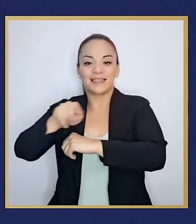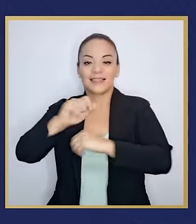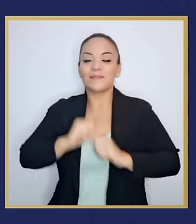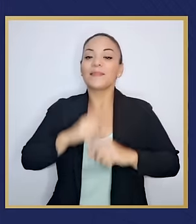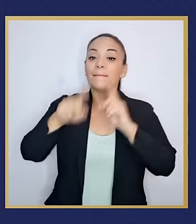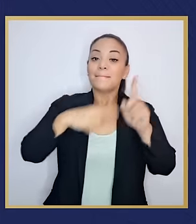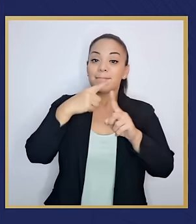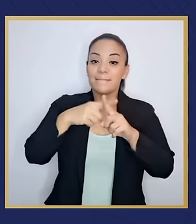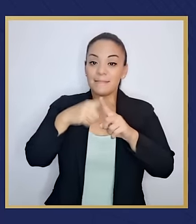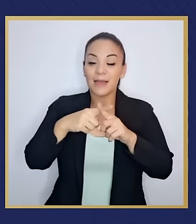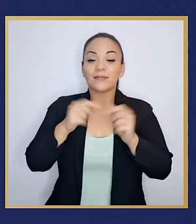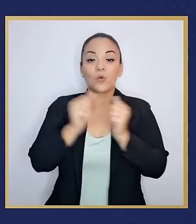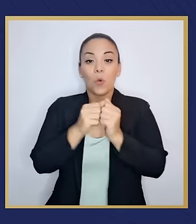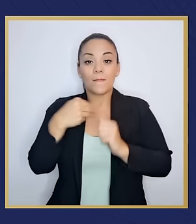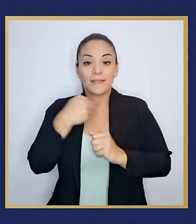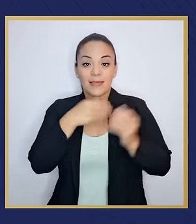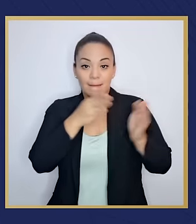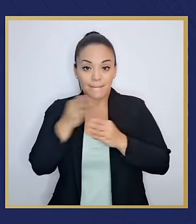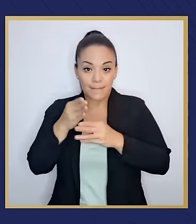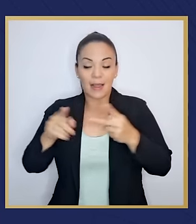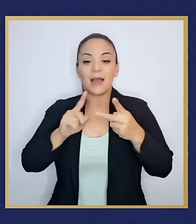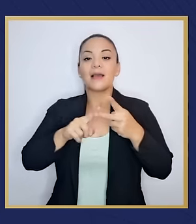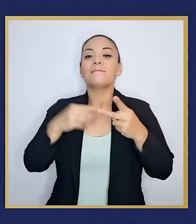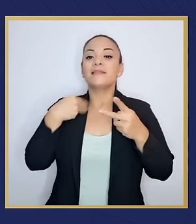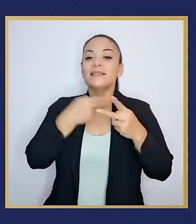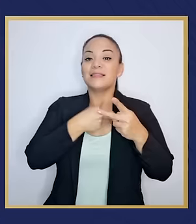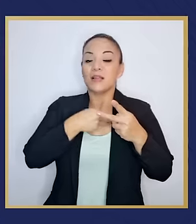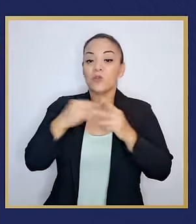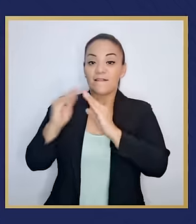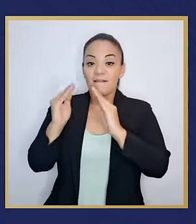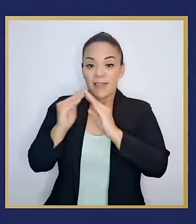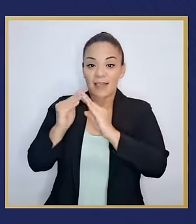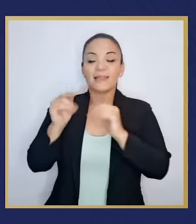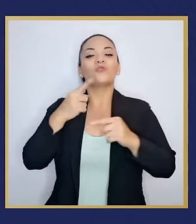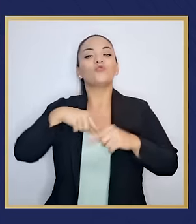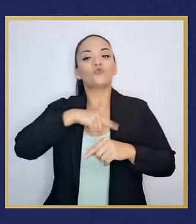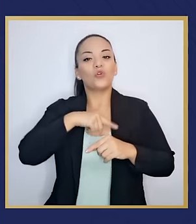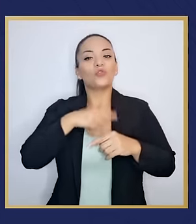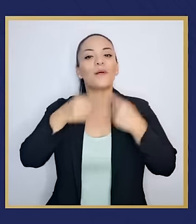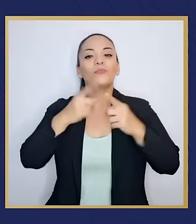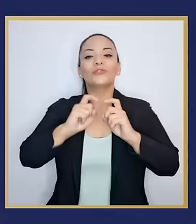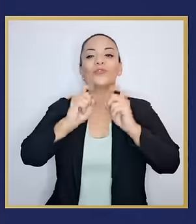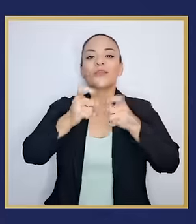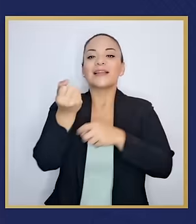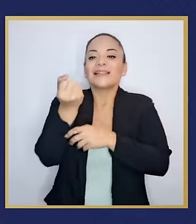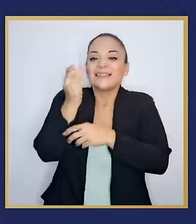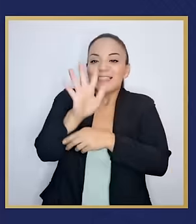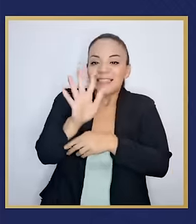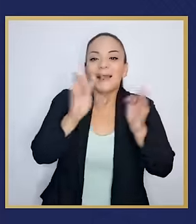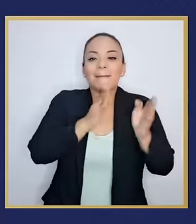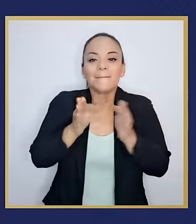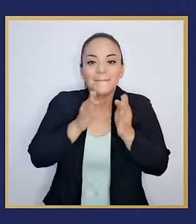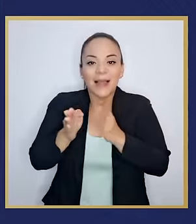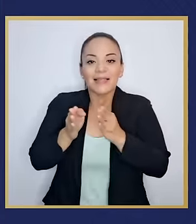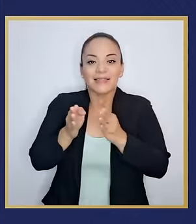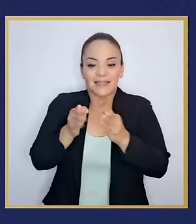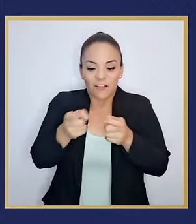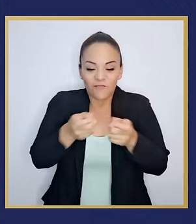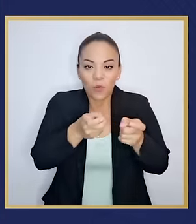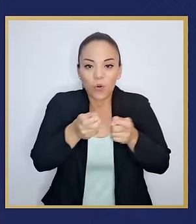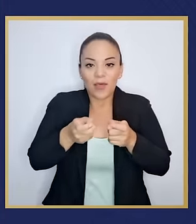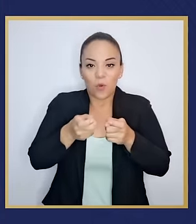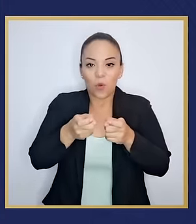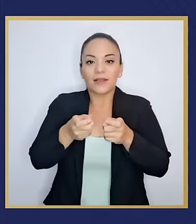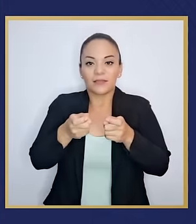Adicionalmente, en conjunto con Mideplan y el MIVA, hemos conseguido los recursos para donar 15 planes reguladores a los cantones que,